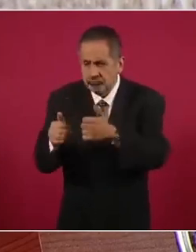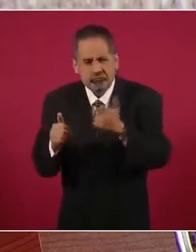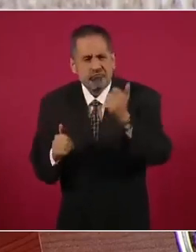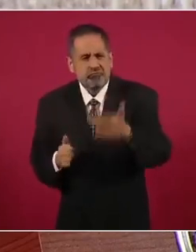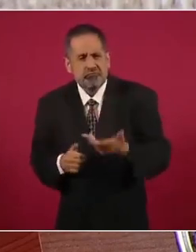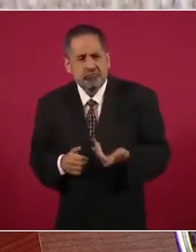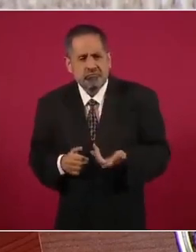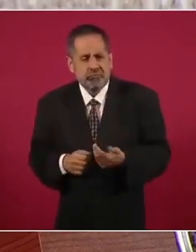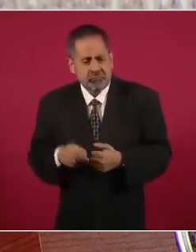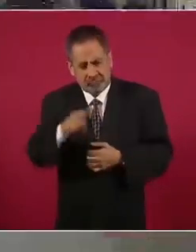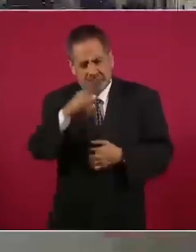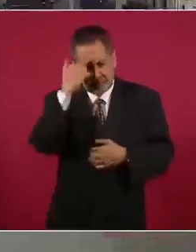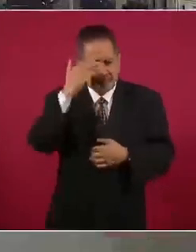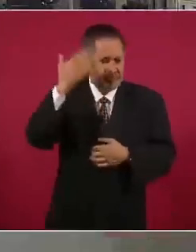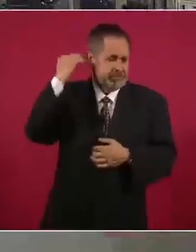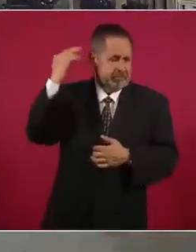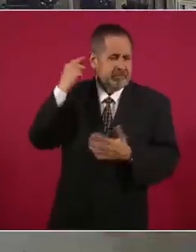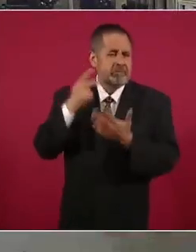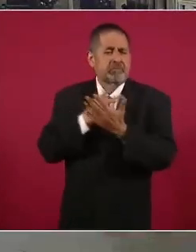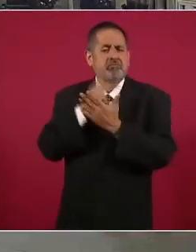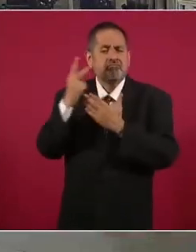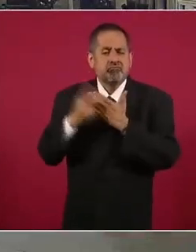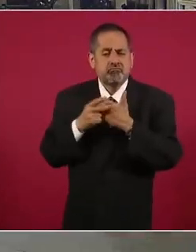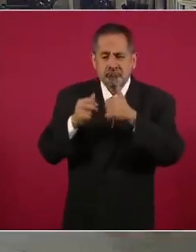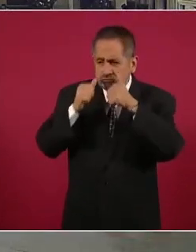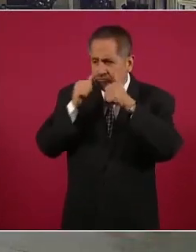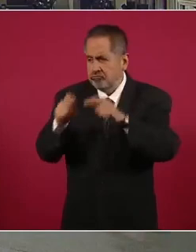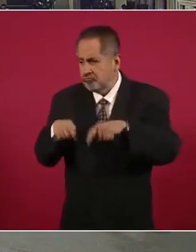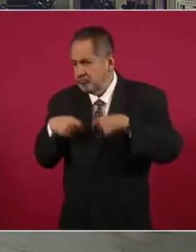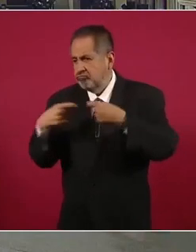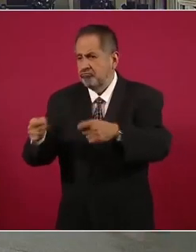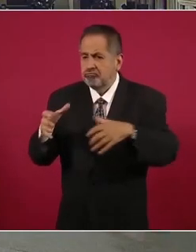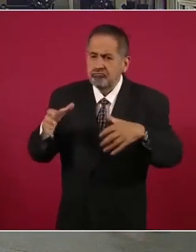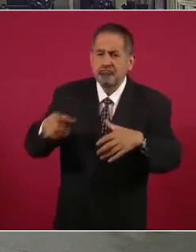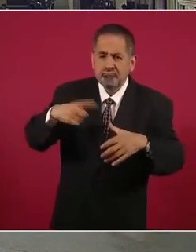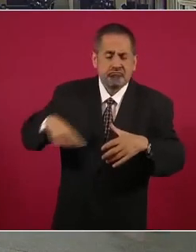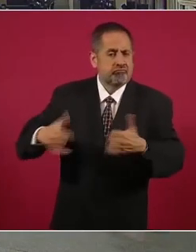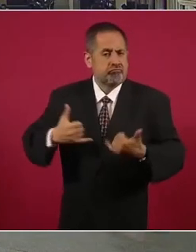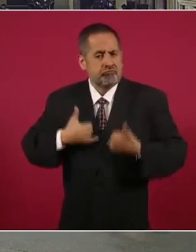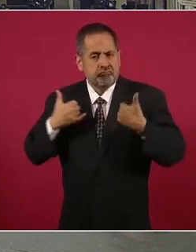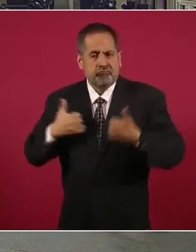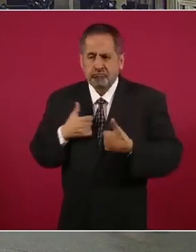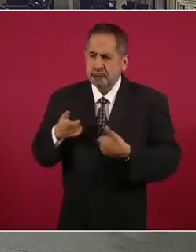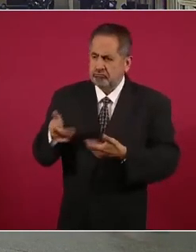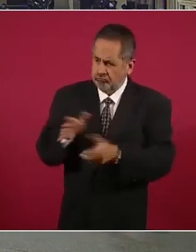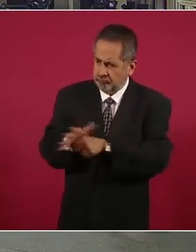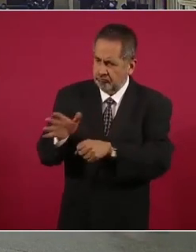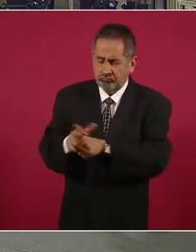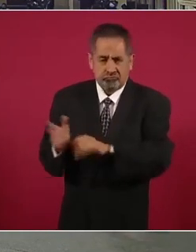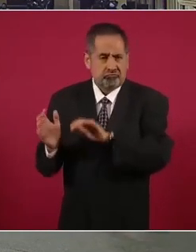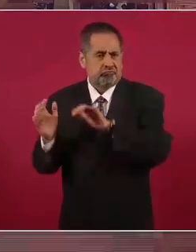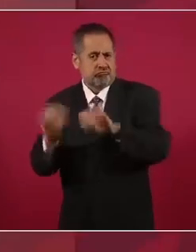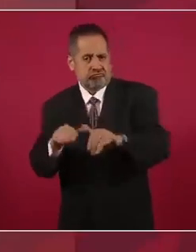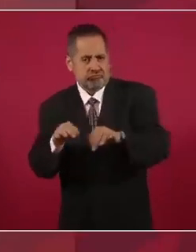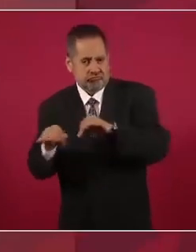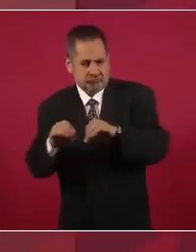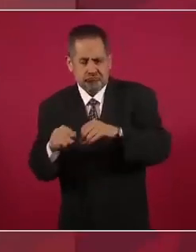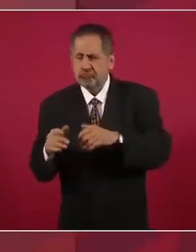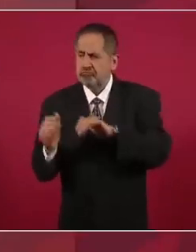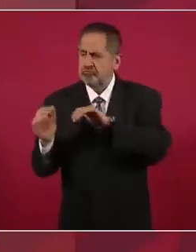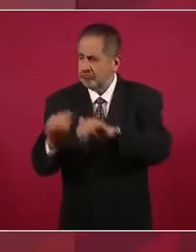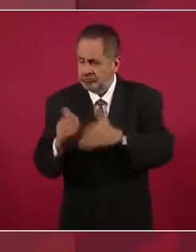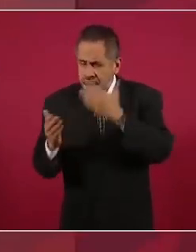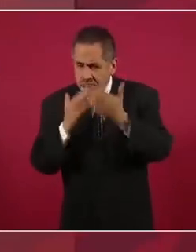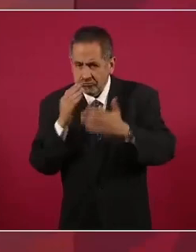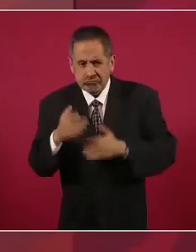programa dirigido a jóvenes a garantizarles la posibilidad de estudiar de trabajo,